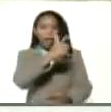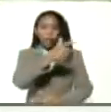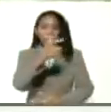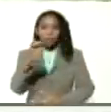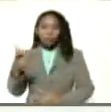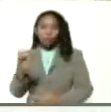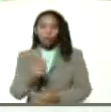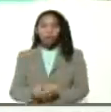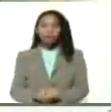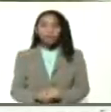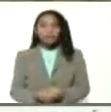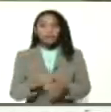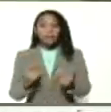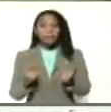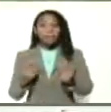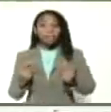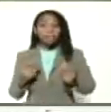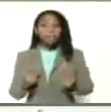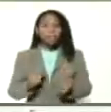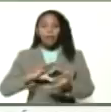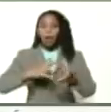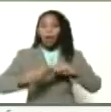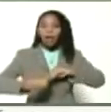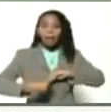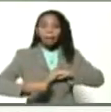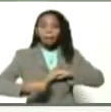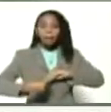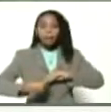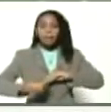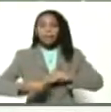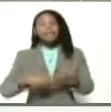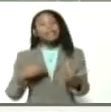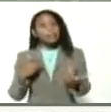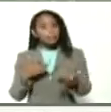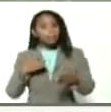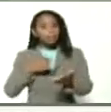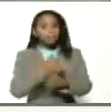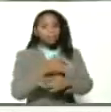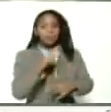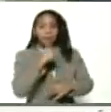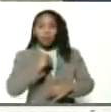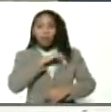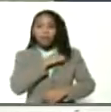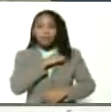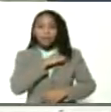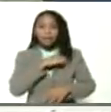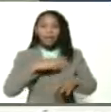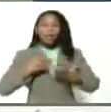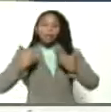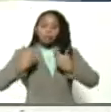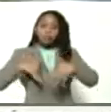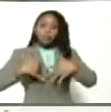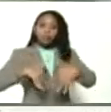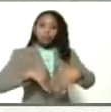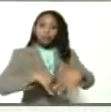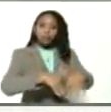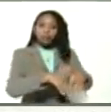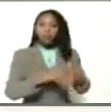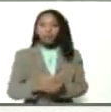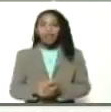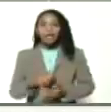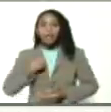compañeros que activan desde los CLAP y a través de nuestras caravanas, a través de